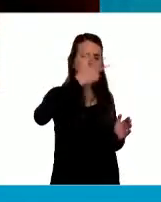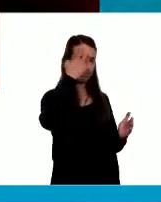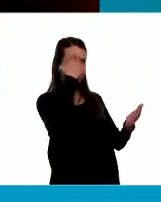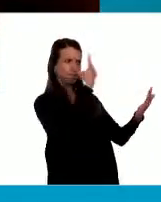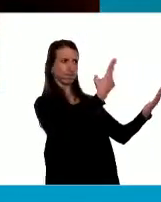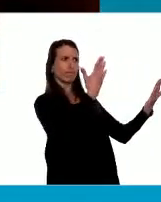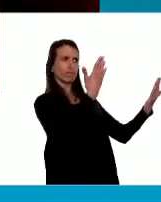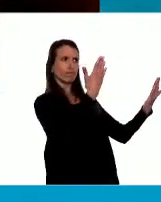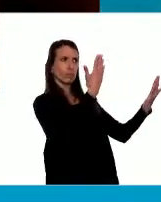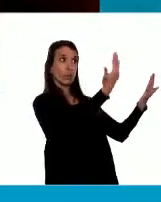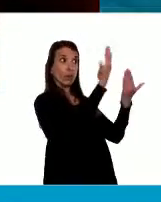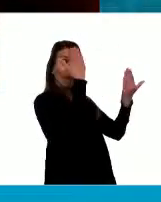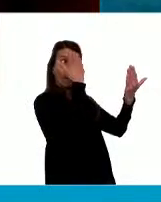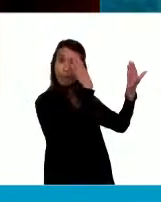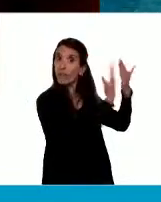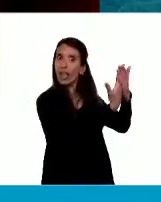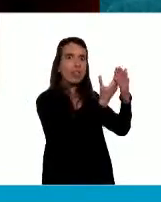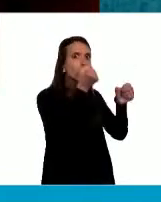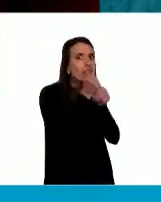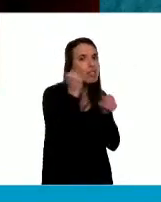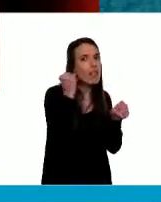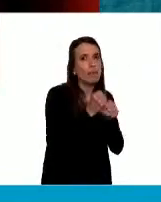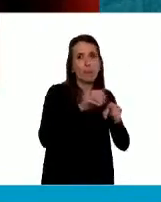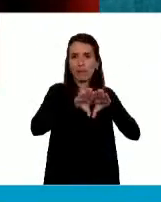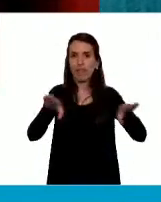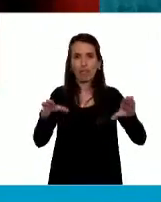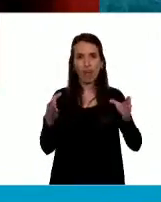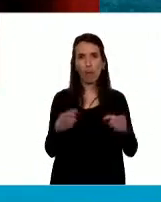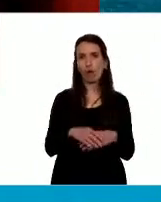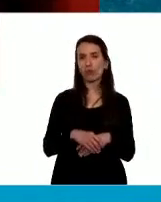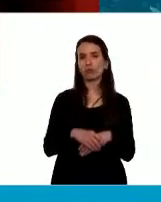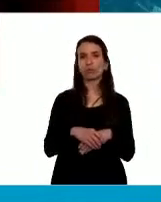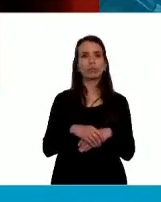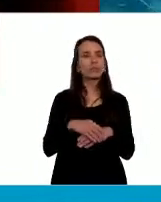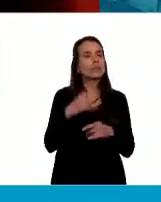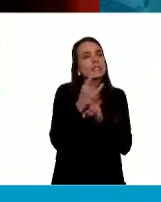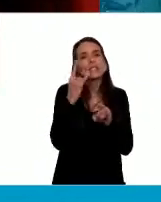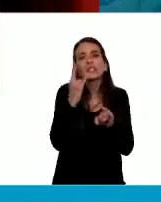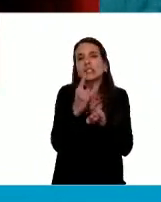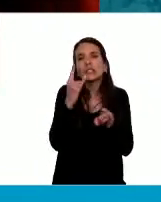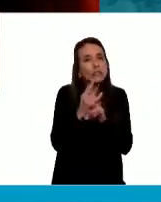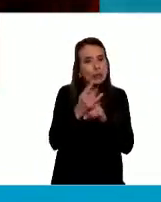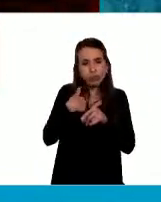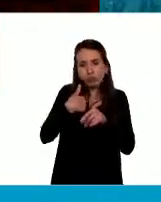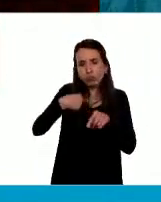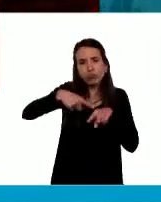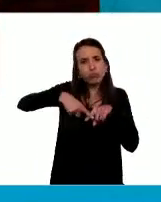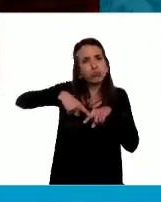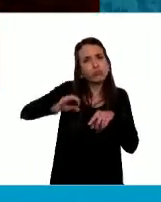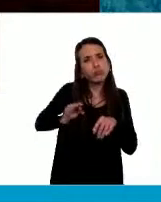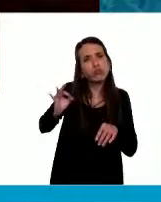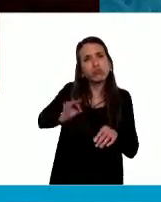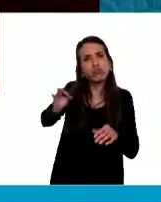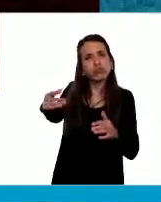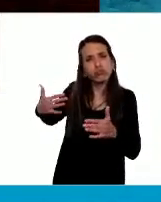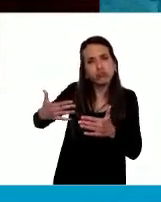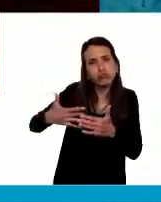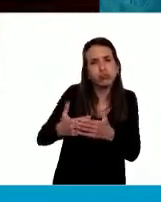frente a mi mesa de trabajo que siempre tuve durante todos estos años.